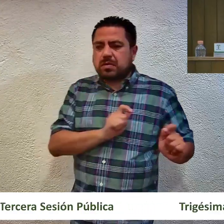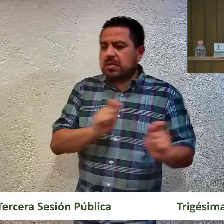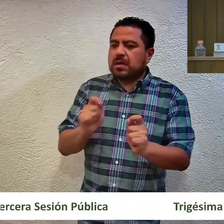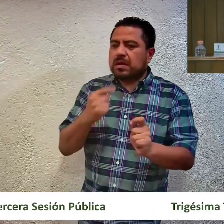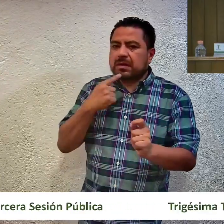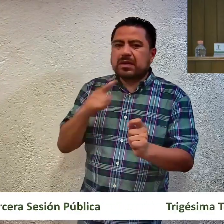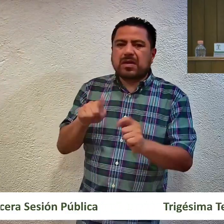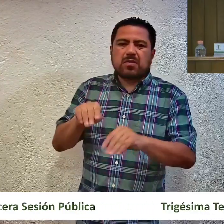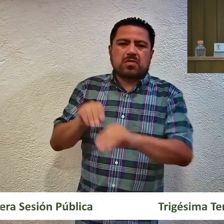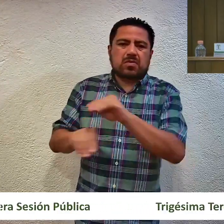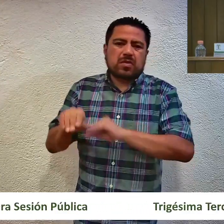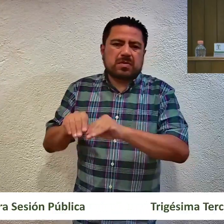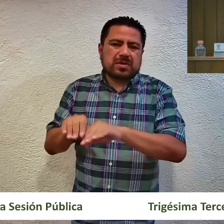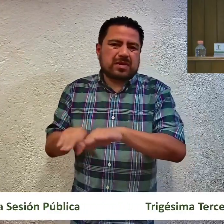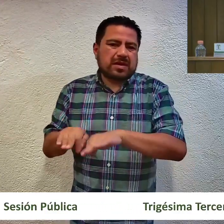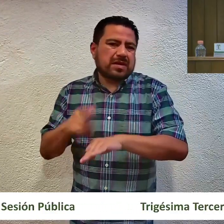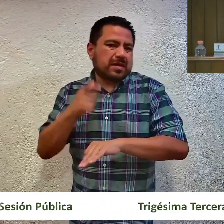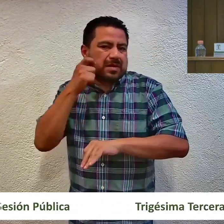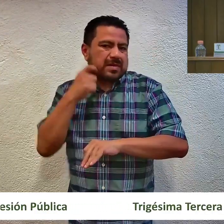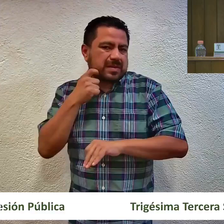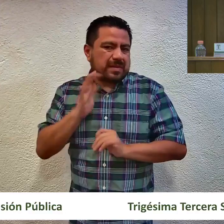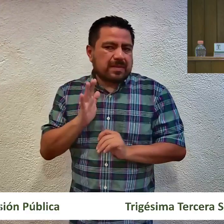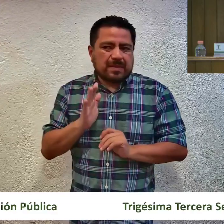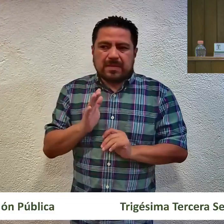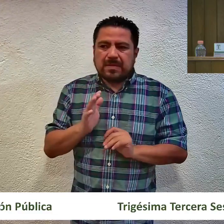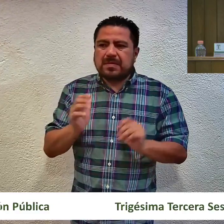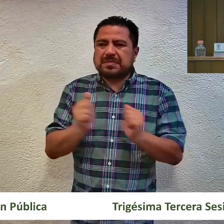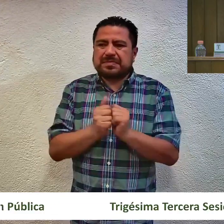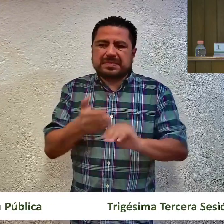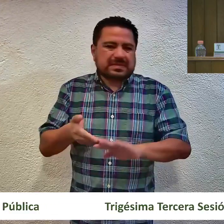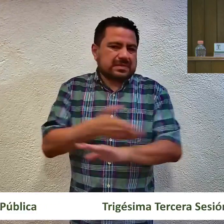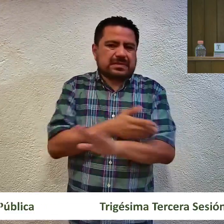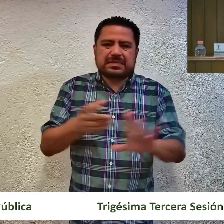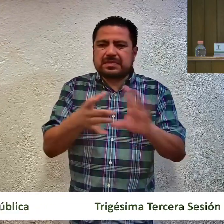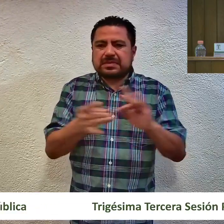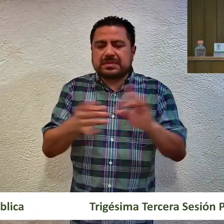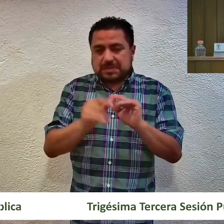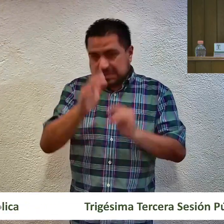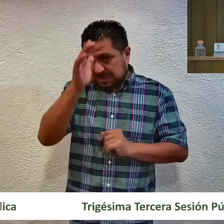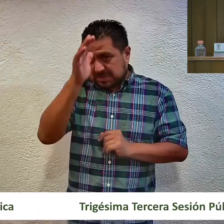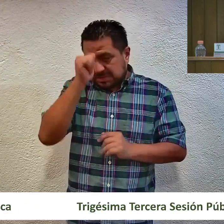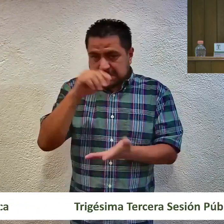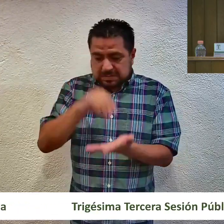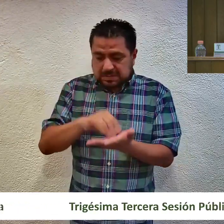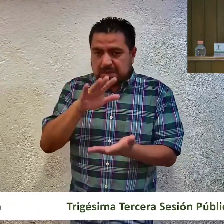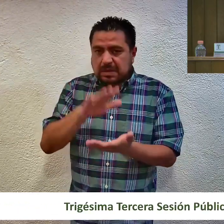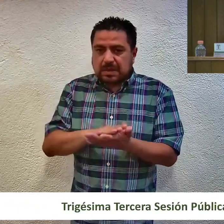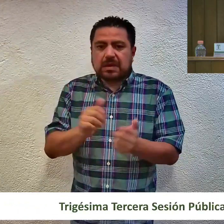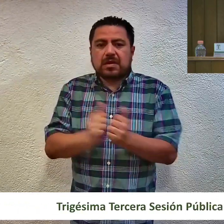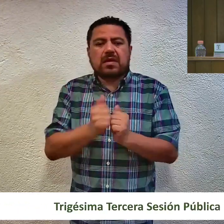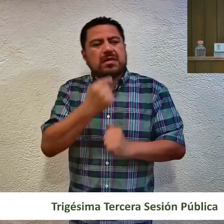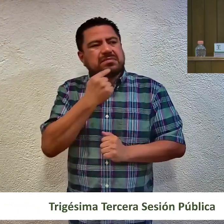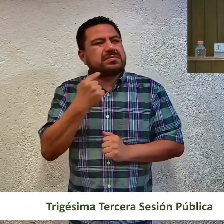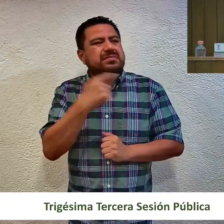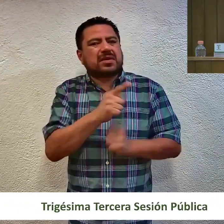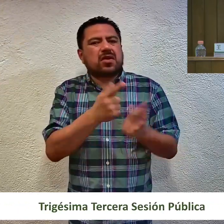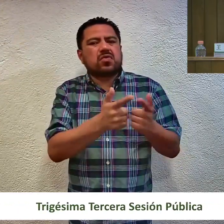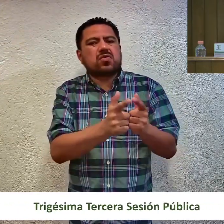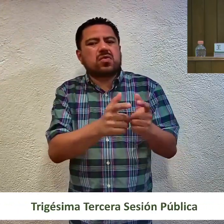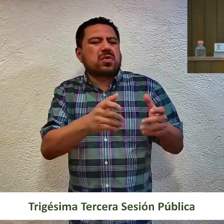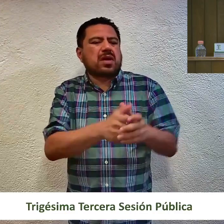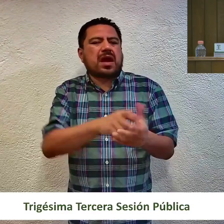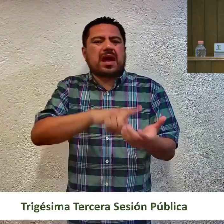partido Movimiento Laborista Guerrero. Derivado de lo anterior, es que se llega a la conclusión de que el reclamo del partido político actor,